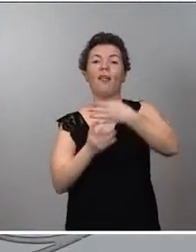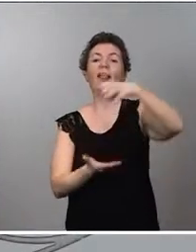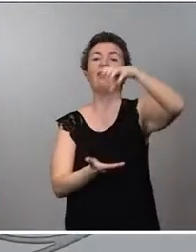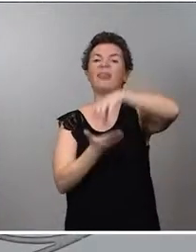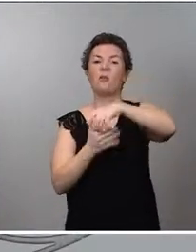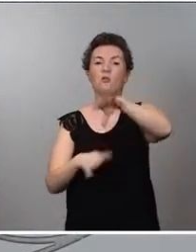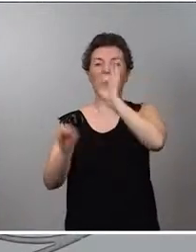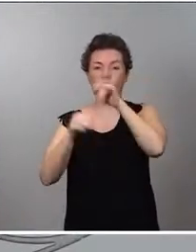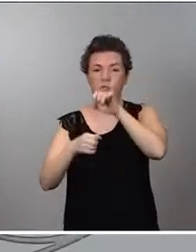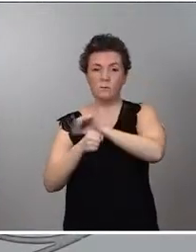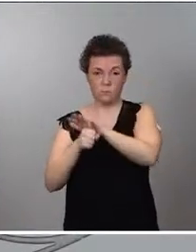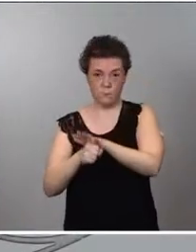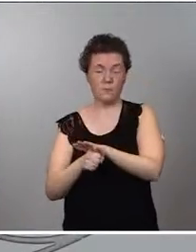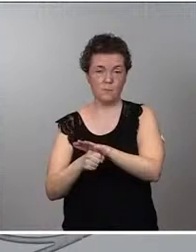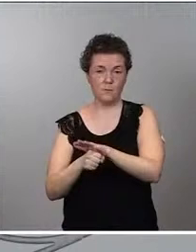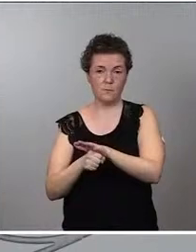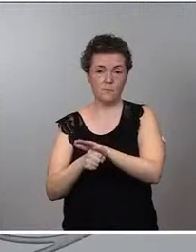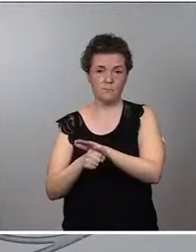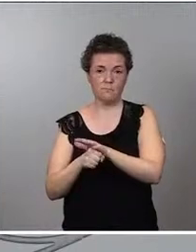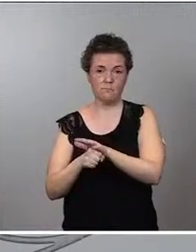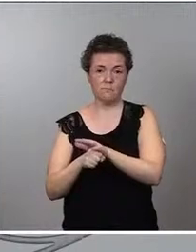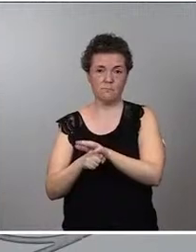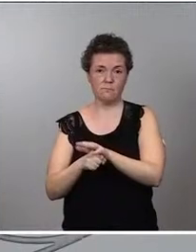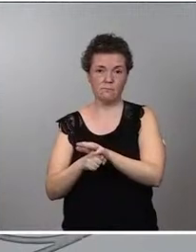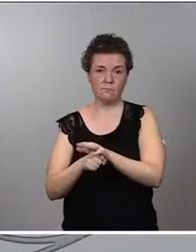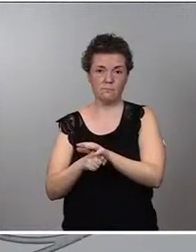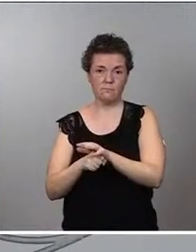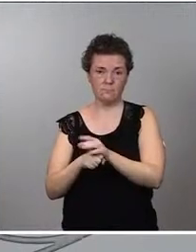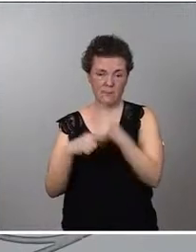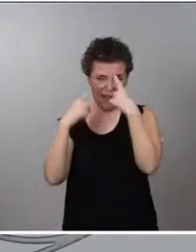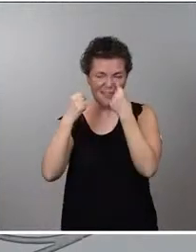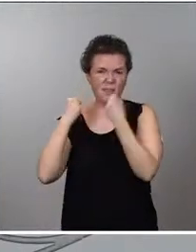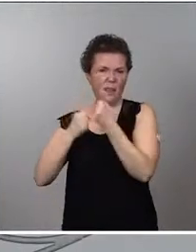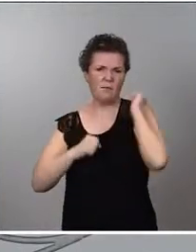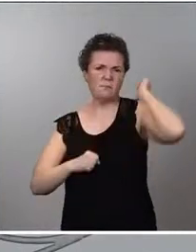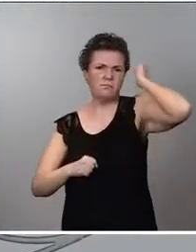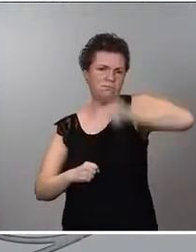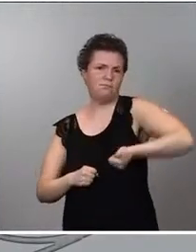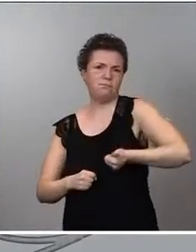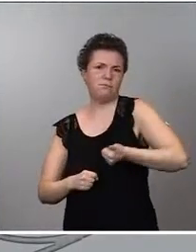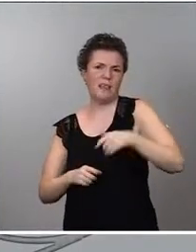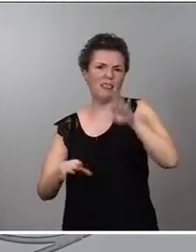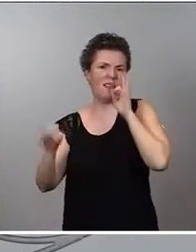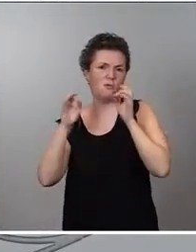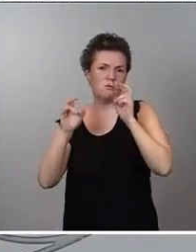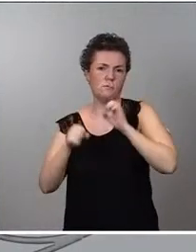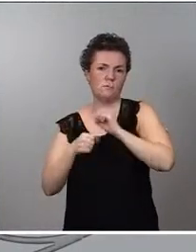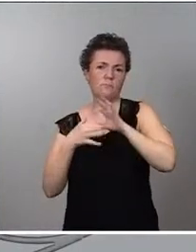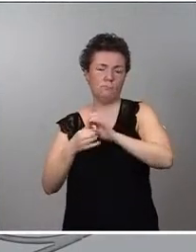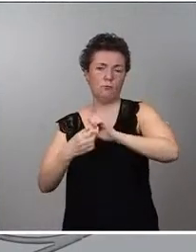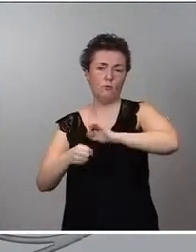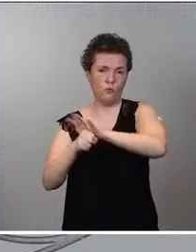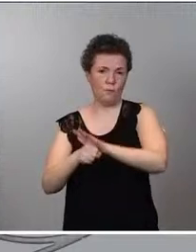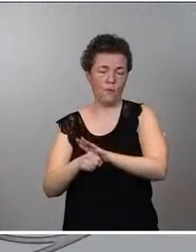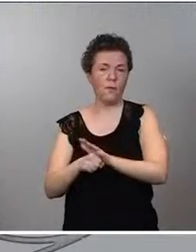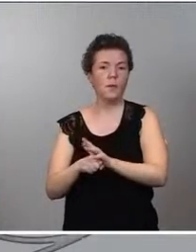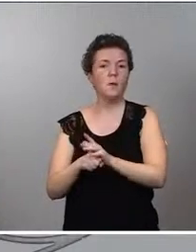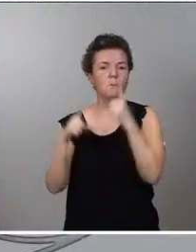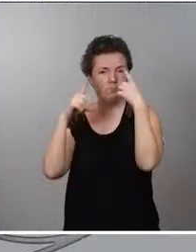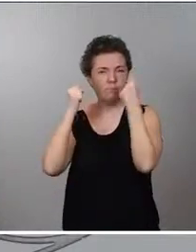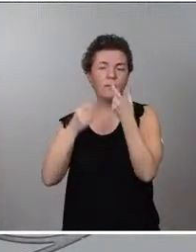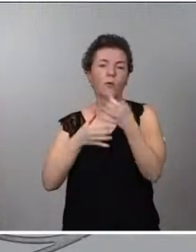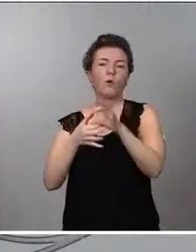pandemia. Un órgano por excelencia de la toma de decisiones de la pandemia, pero especialmente un órgano de cooperación